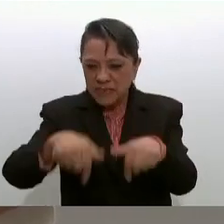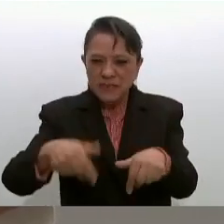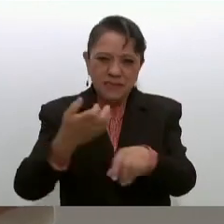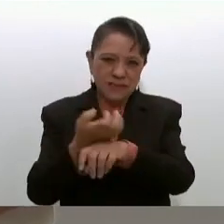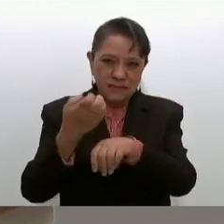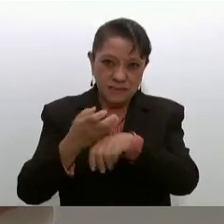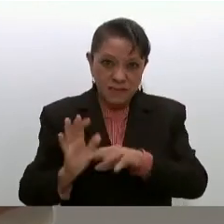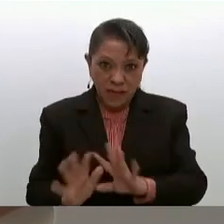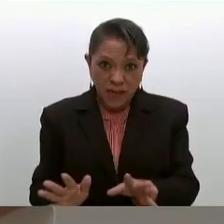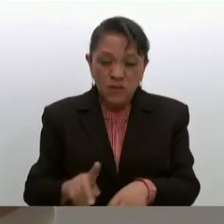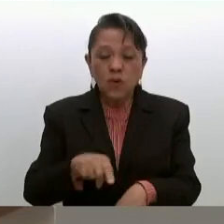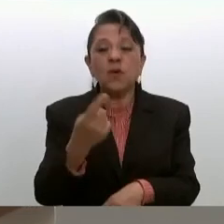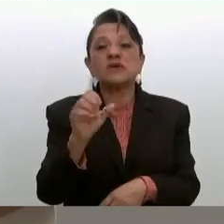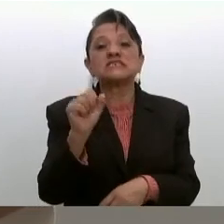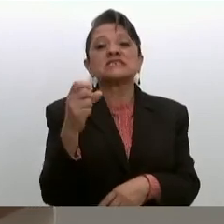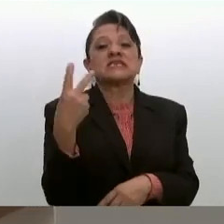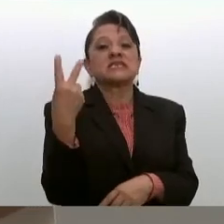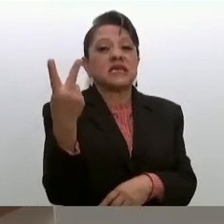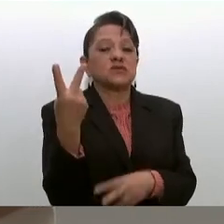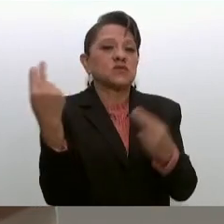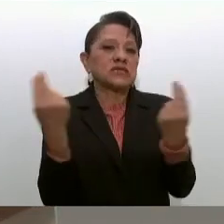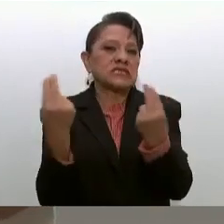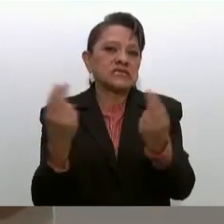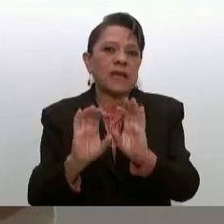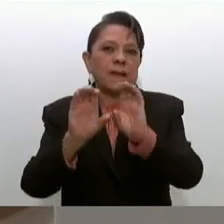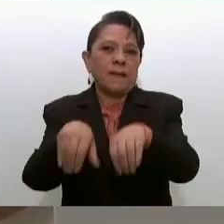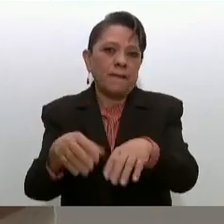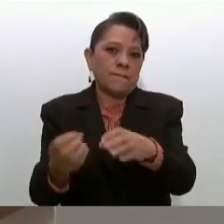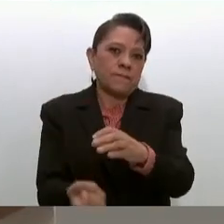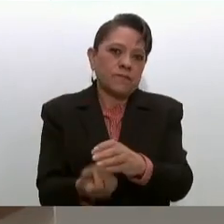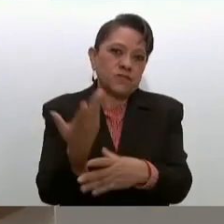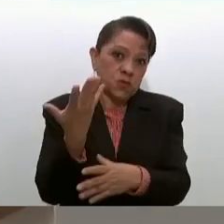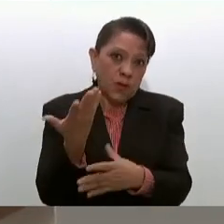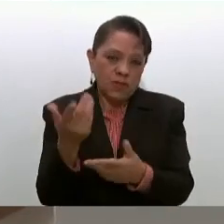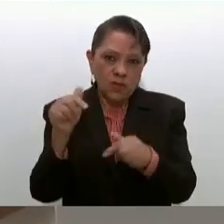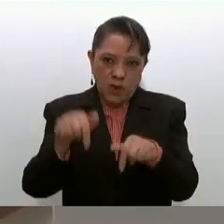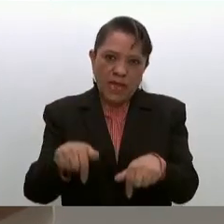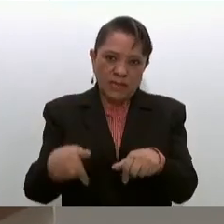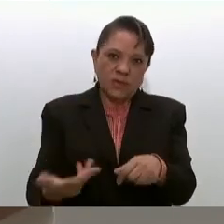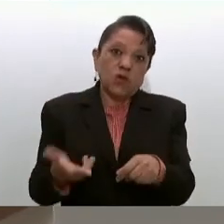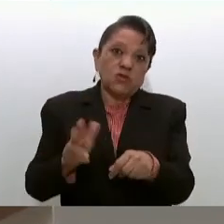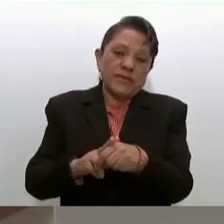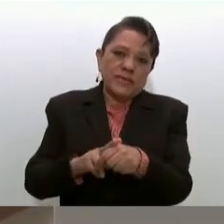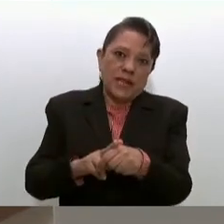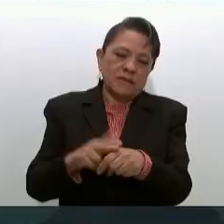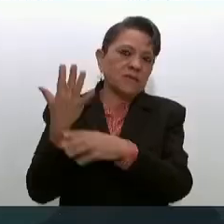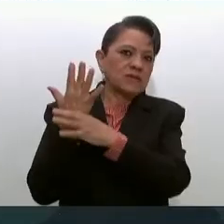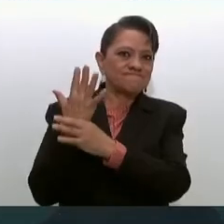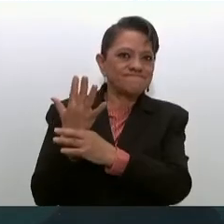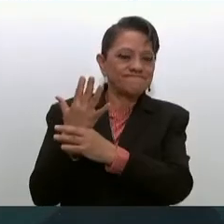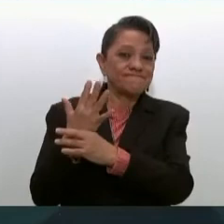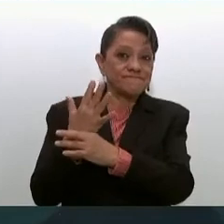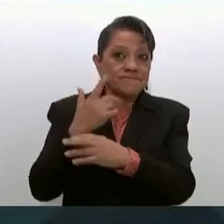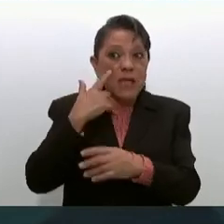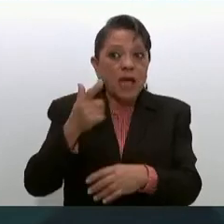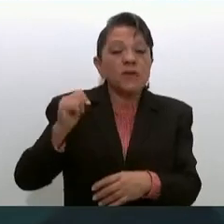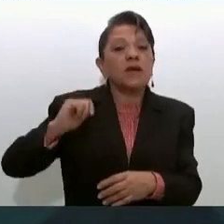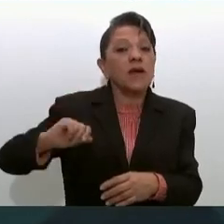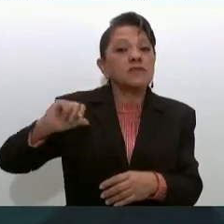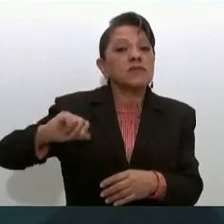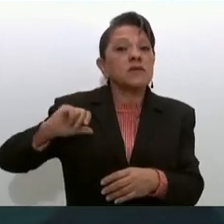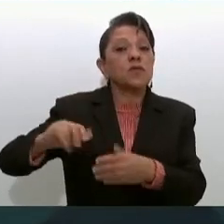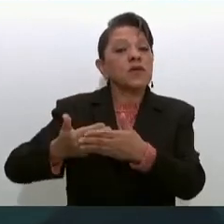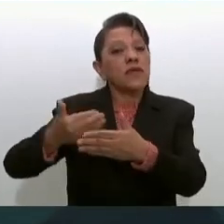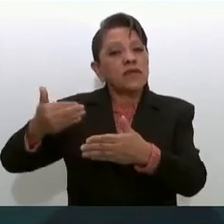y a los 62 que se requieren contratar en este, desde luego, en este hospital, priorizando antigüedad y desempeño